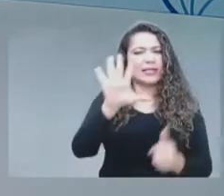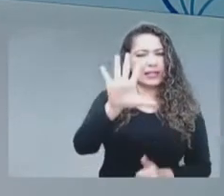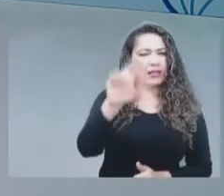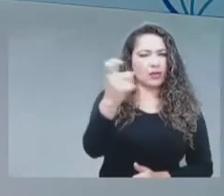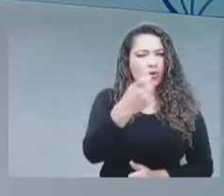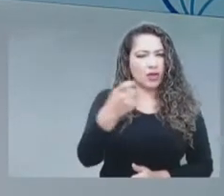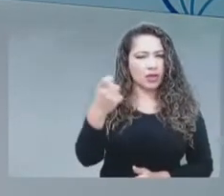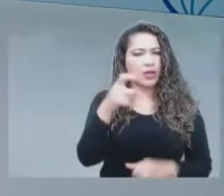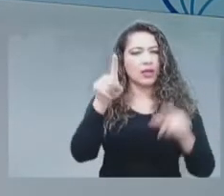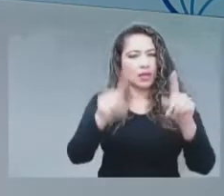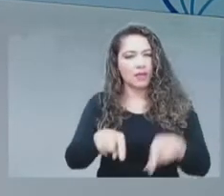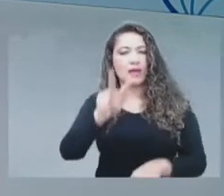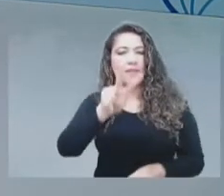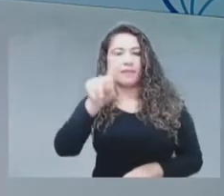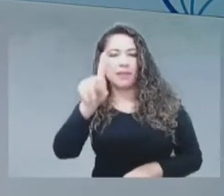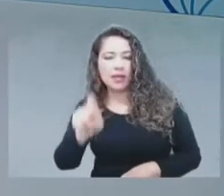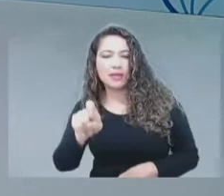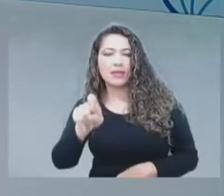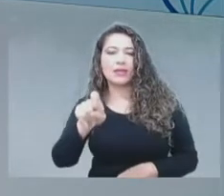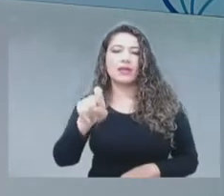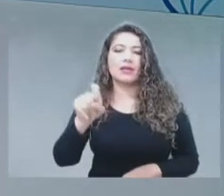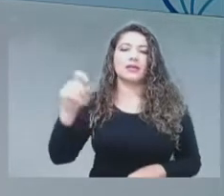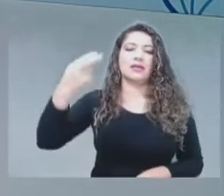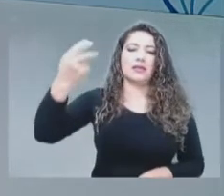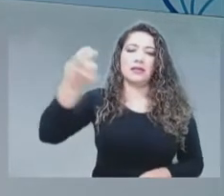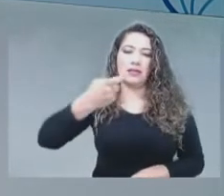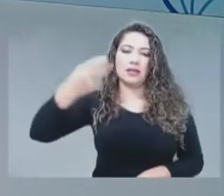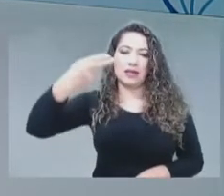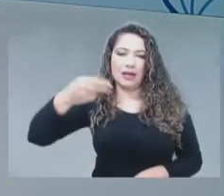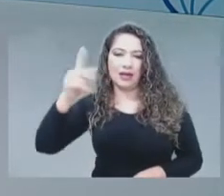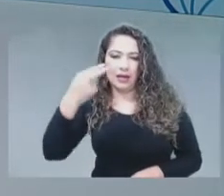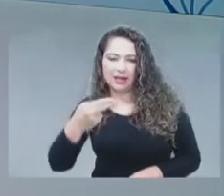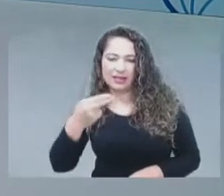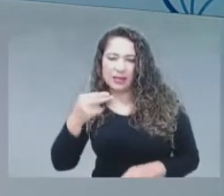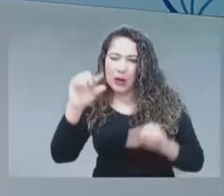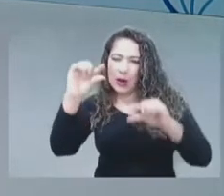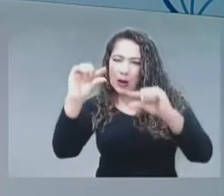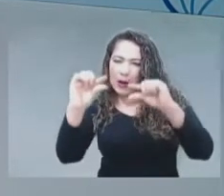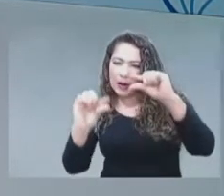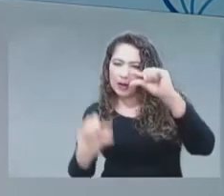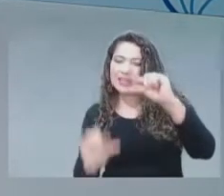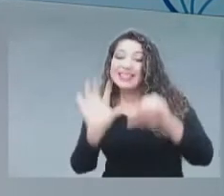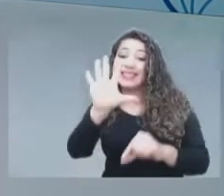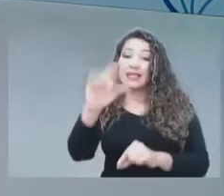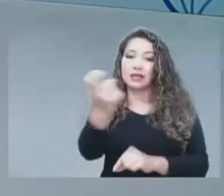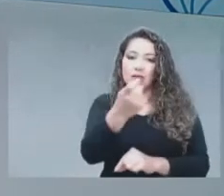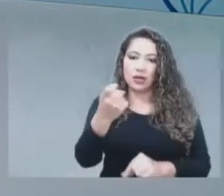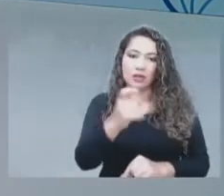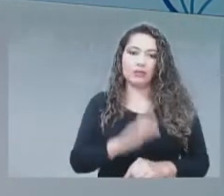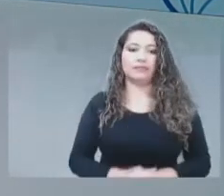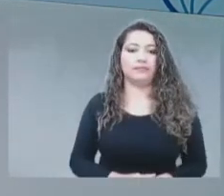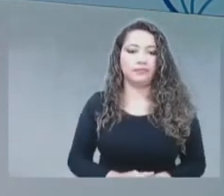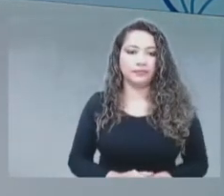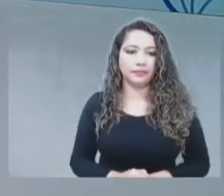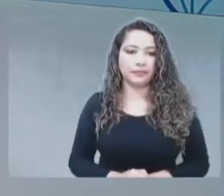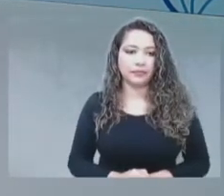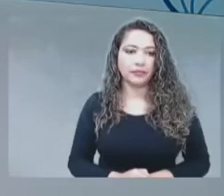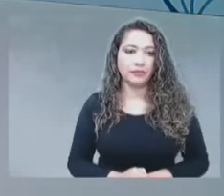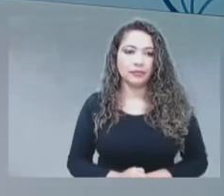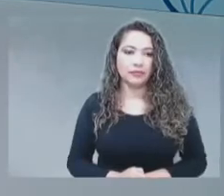GHz también, que corresponde a bandas milimétricas también, para 5G. De otro lado, un tema muy importante,